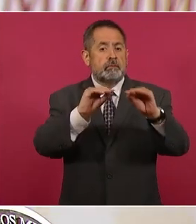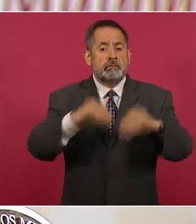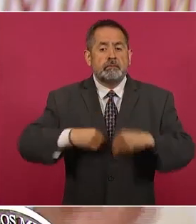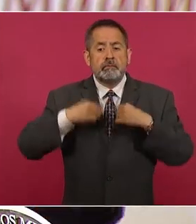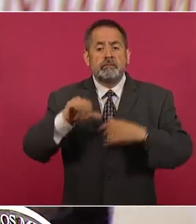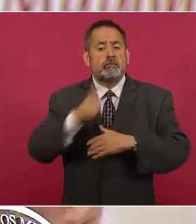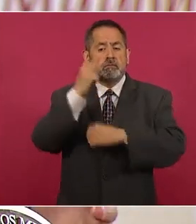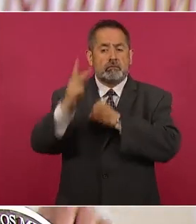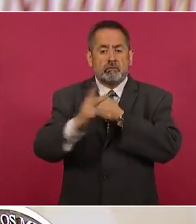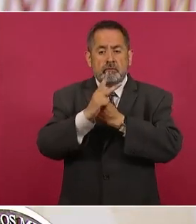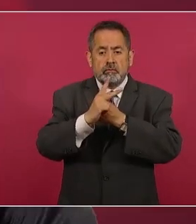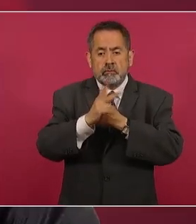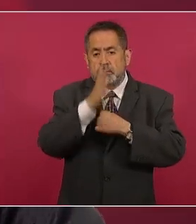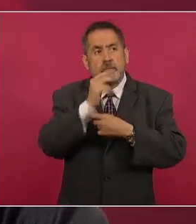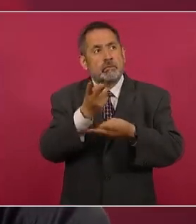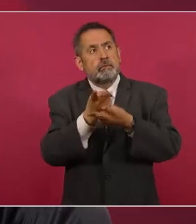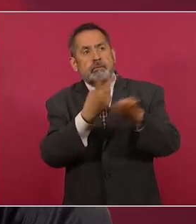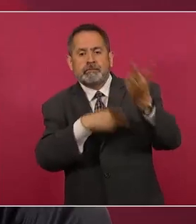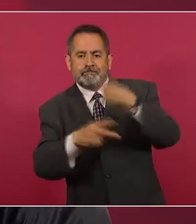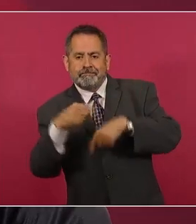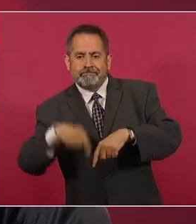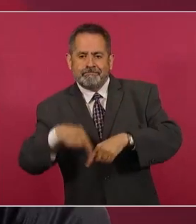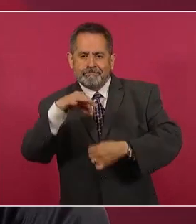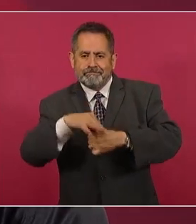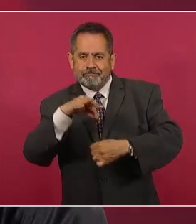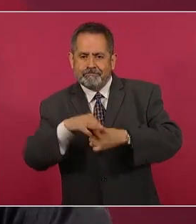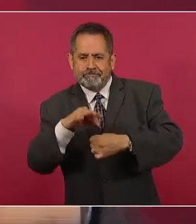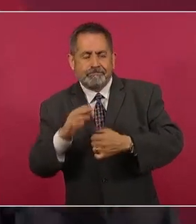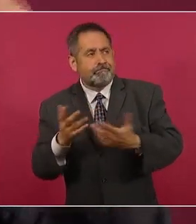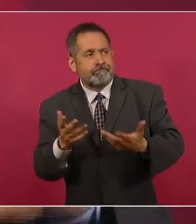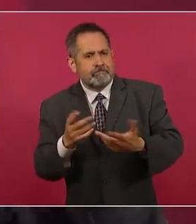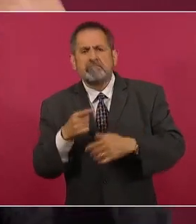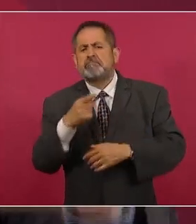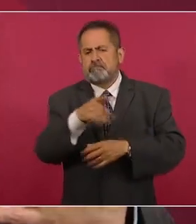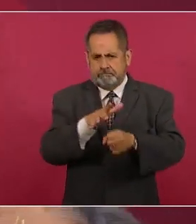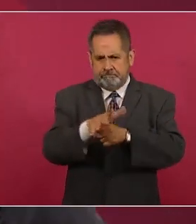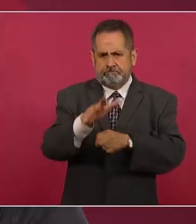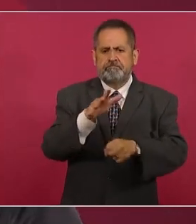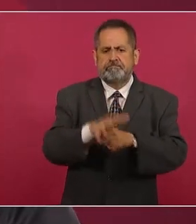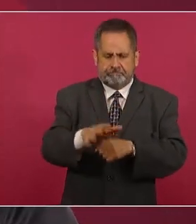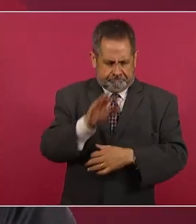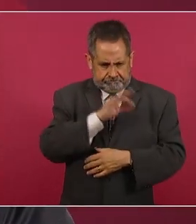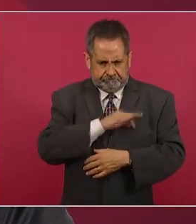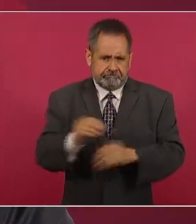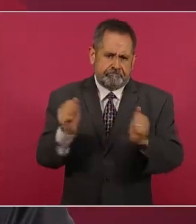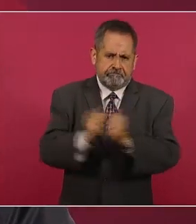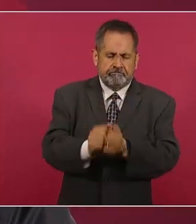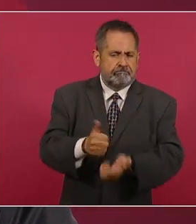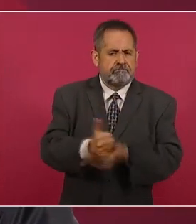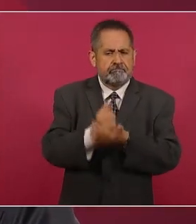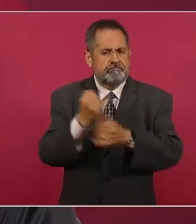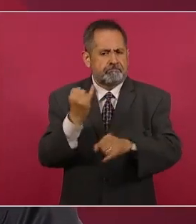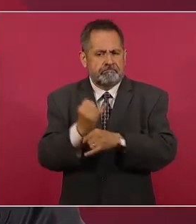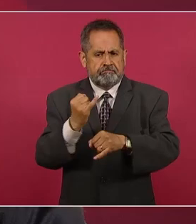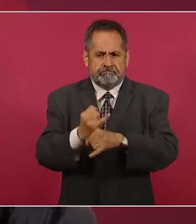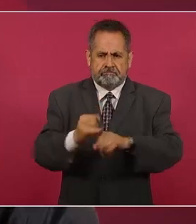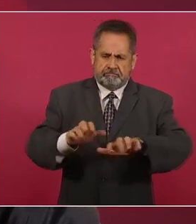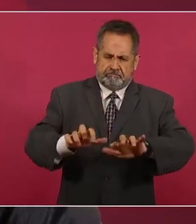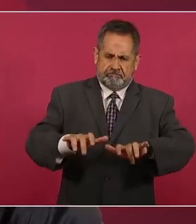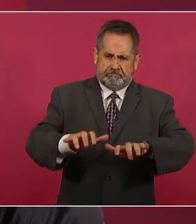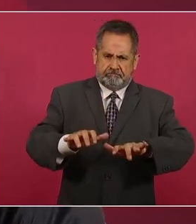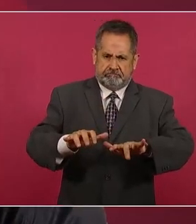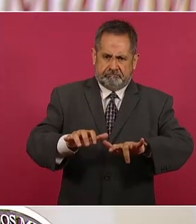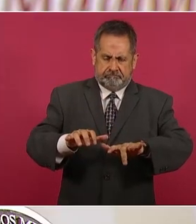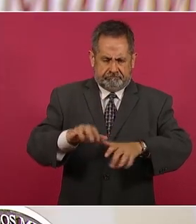una u otra razón no pueden estar en el país el día de las elecciones, pues ellos podrán hacerlo ya de manera electrónica